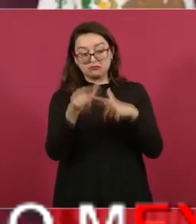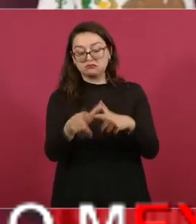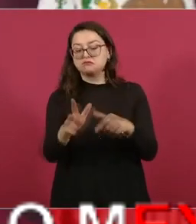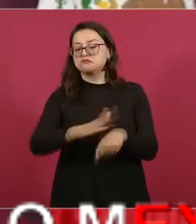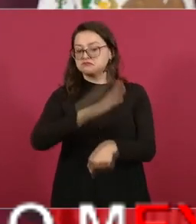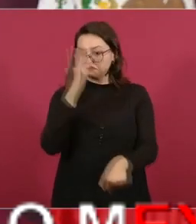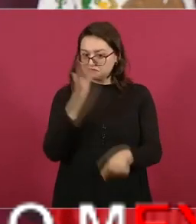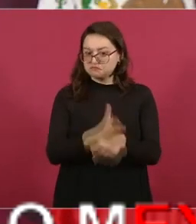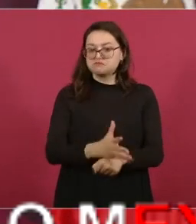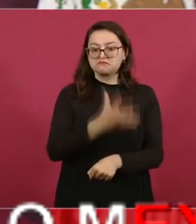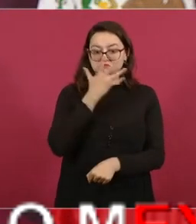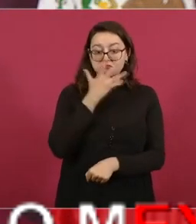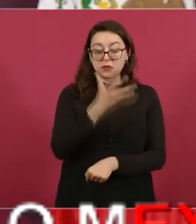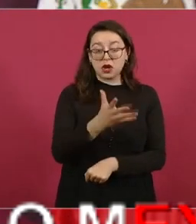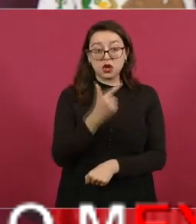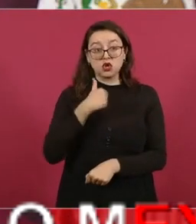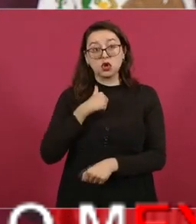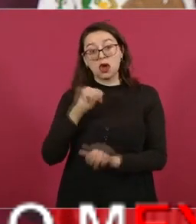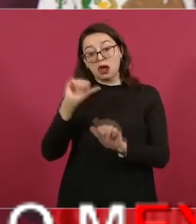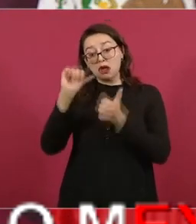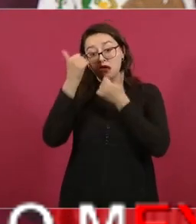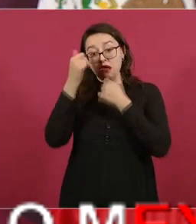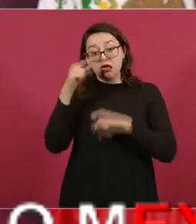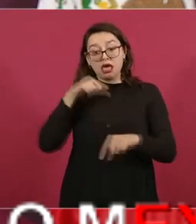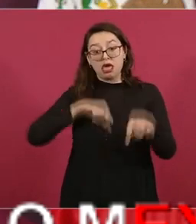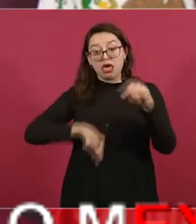ni para tomar impulso